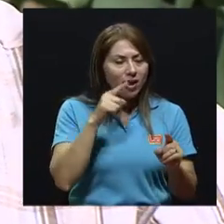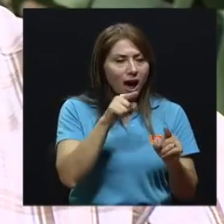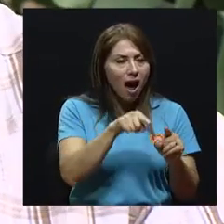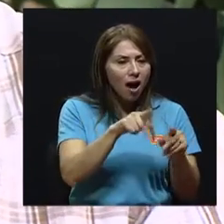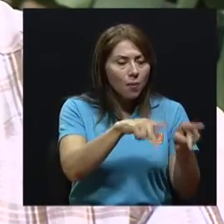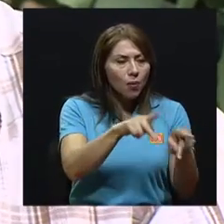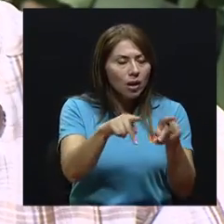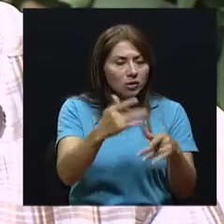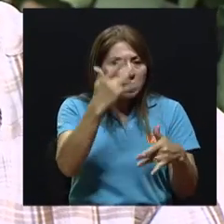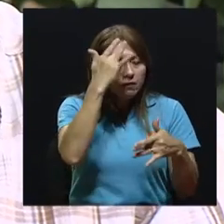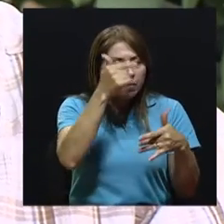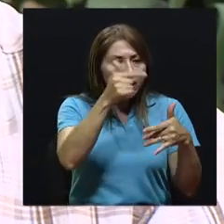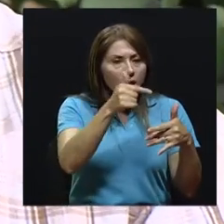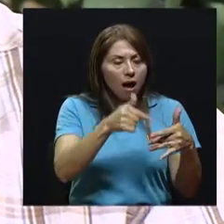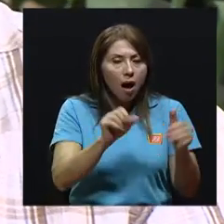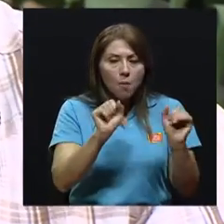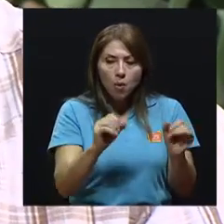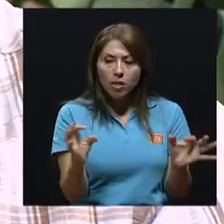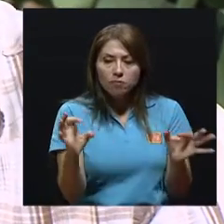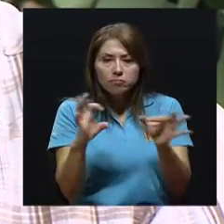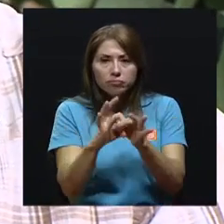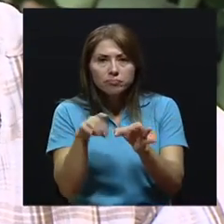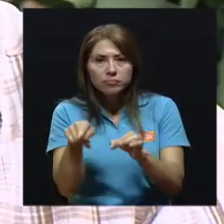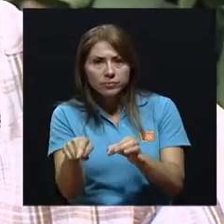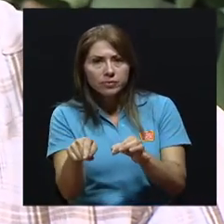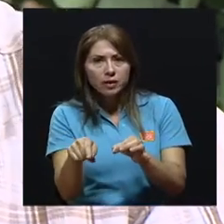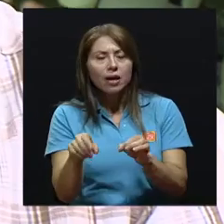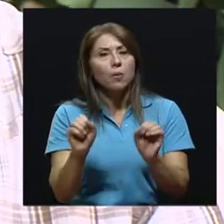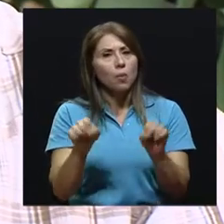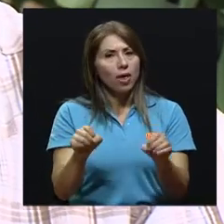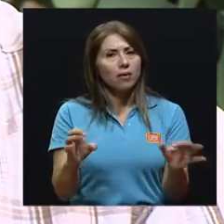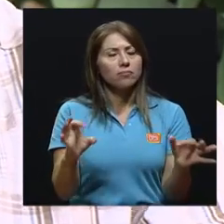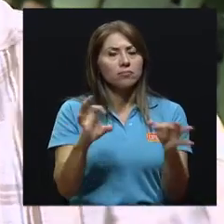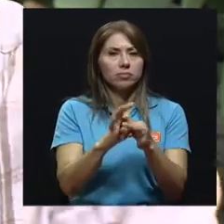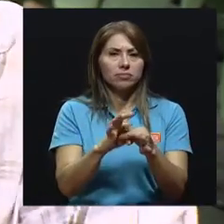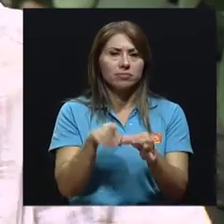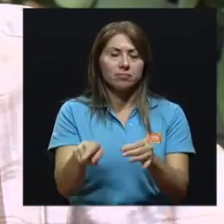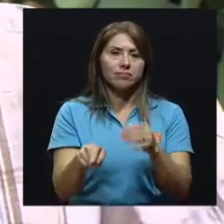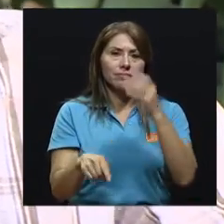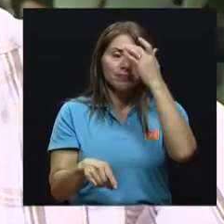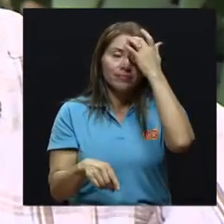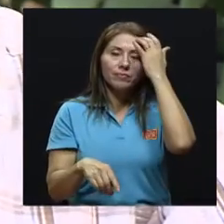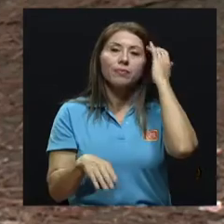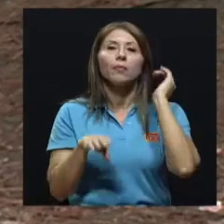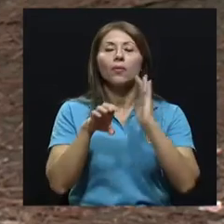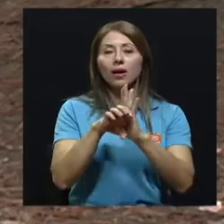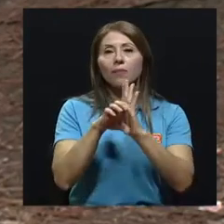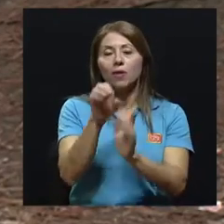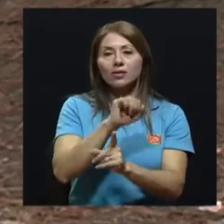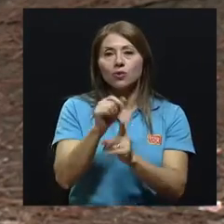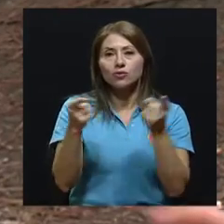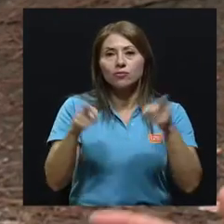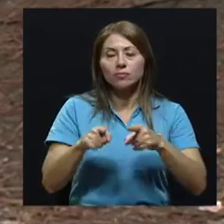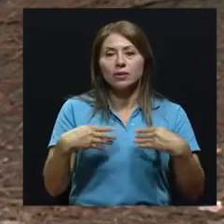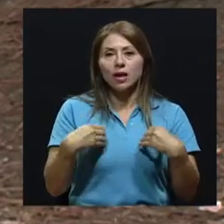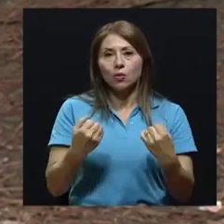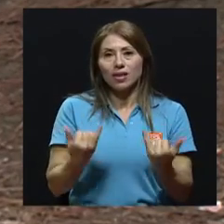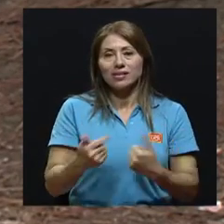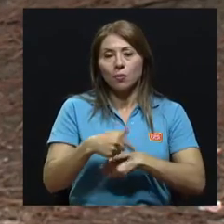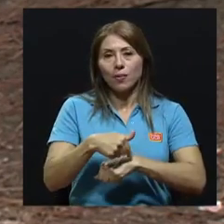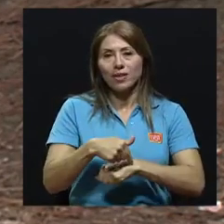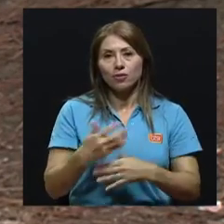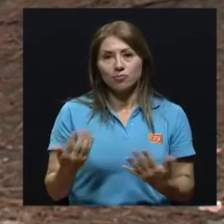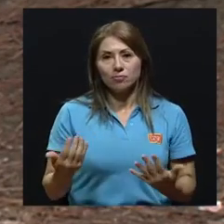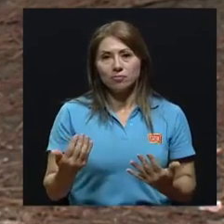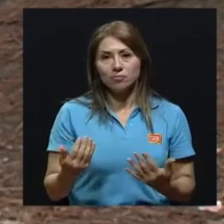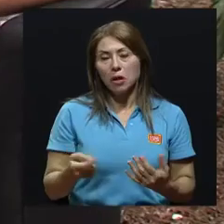qué tanta cantidad de la contaminación que se está generando yo la puedo relacionar a los costos en salud, por ejemplo, que tenemos en este momento. Que perfectamente